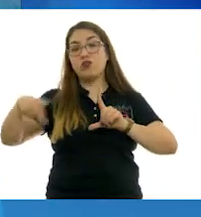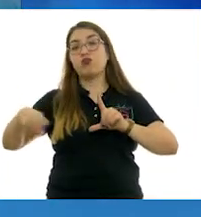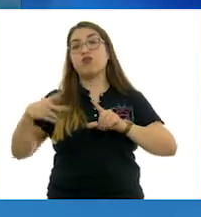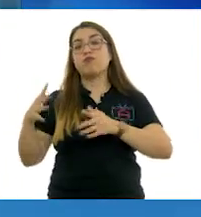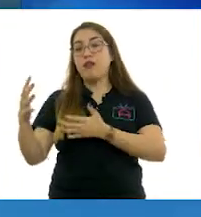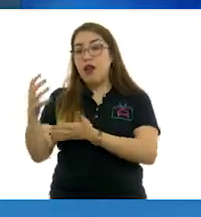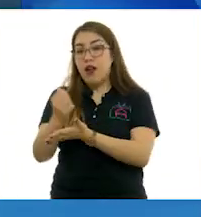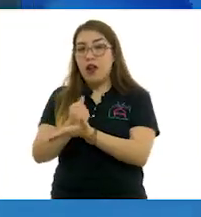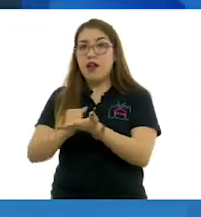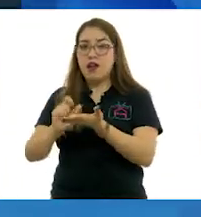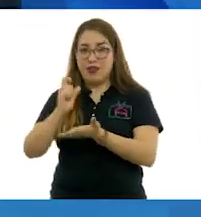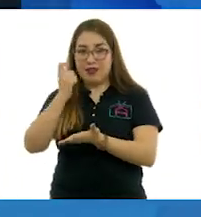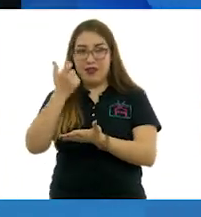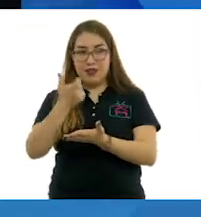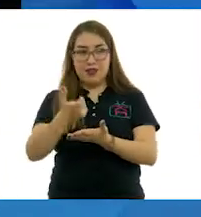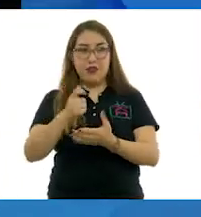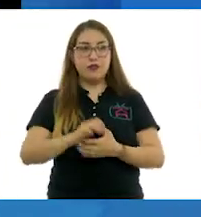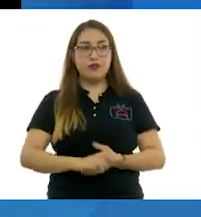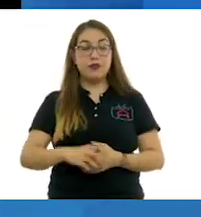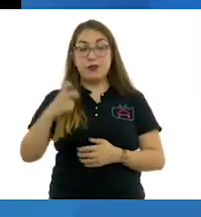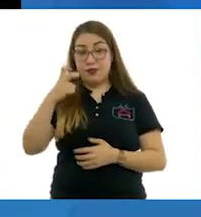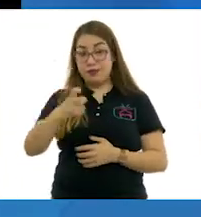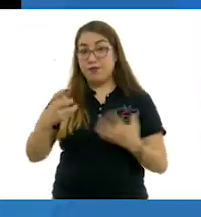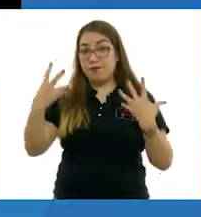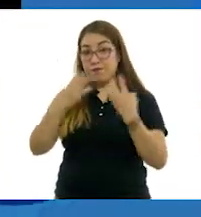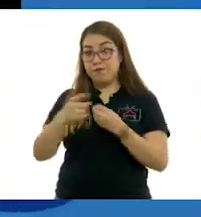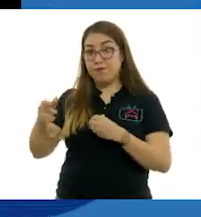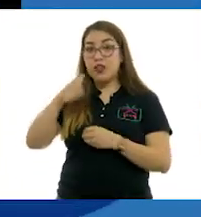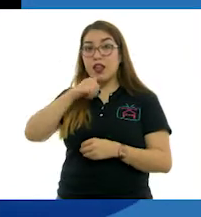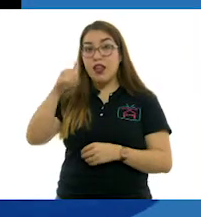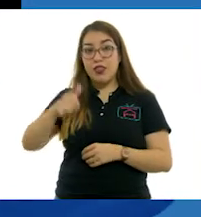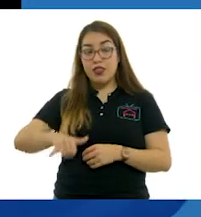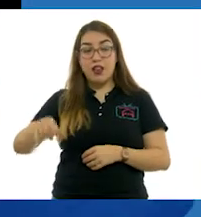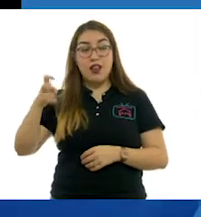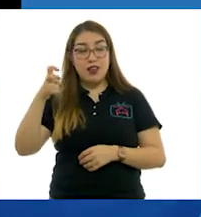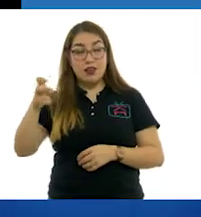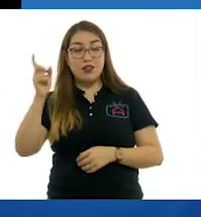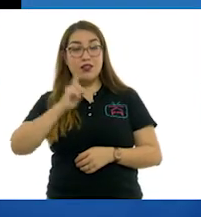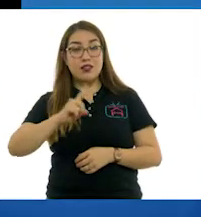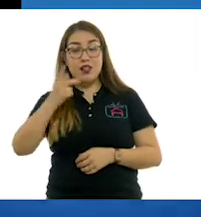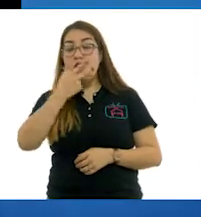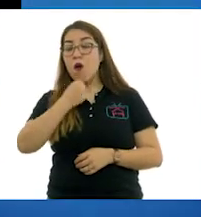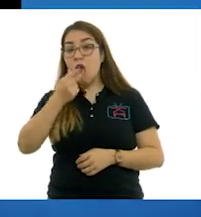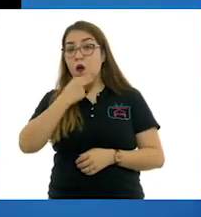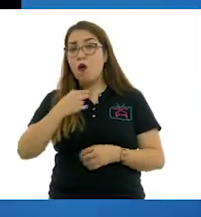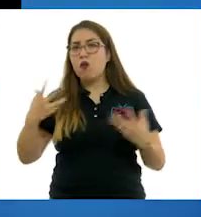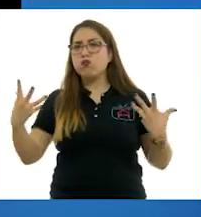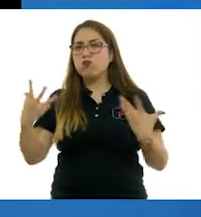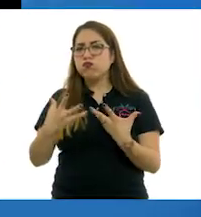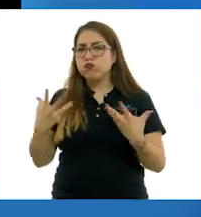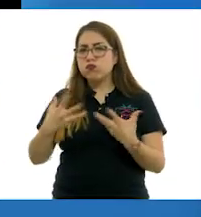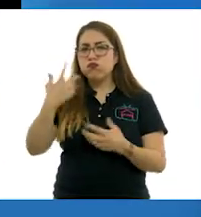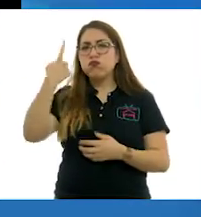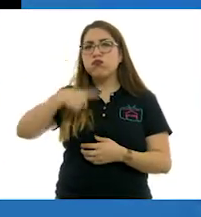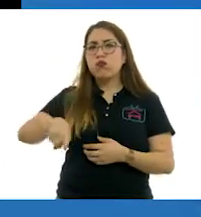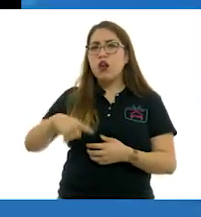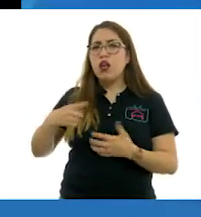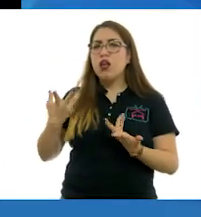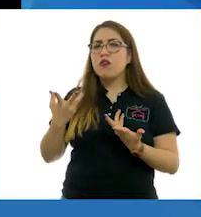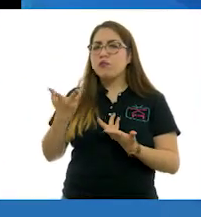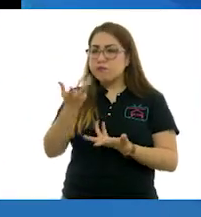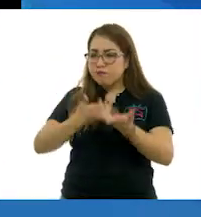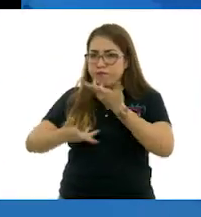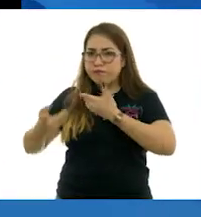esa intimidad que mantuvo con la obra del metafísico italiano que aprendió a extraer una gama precisa de elementos tanto